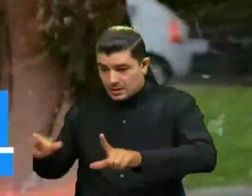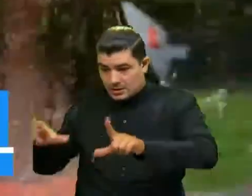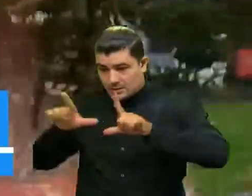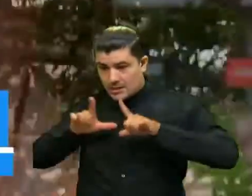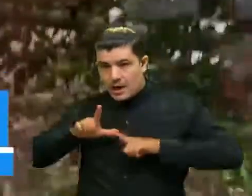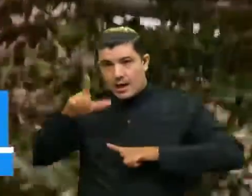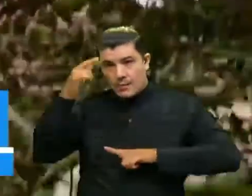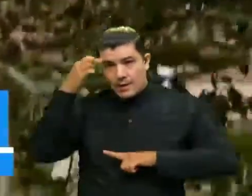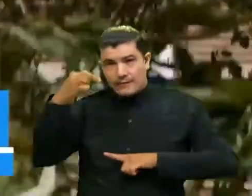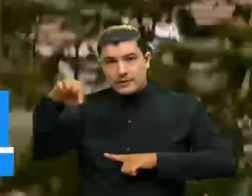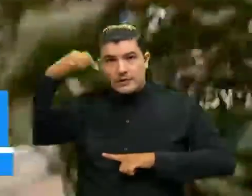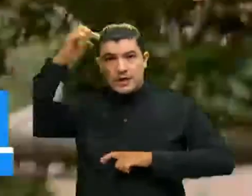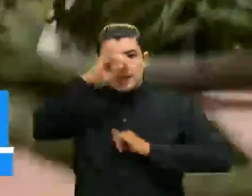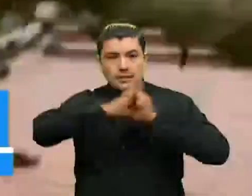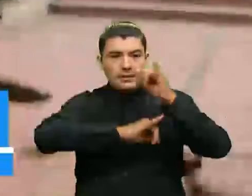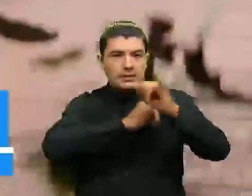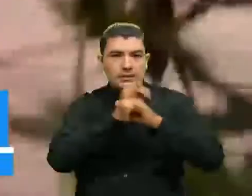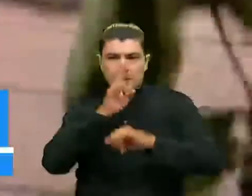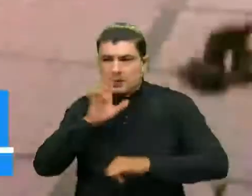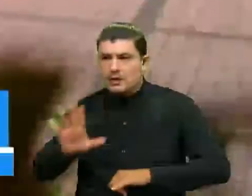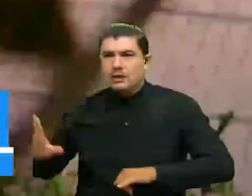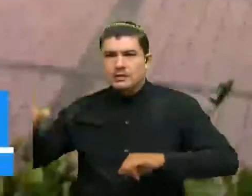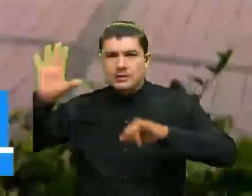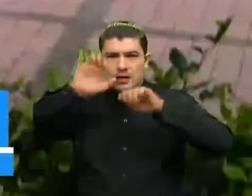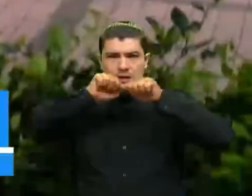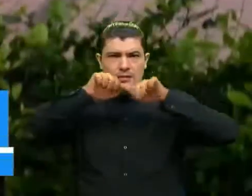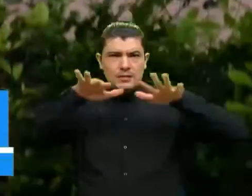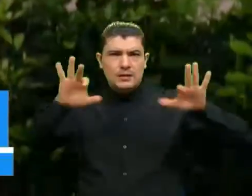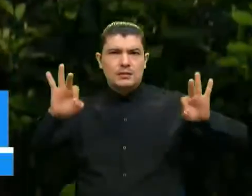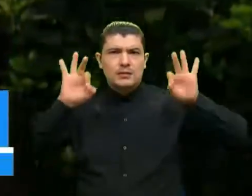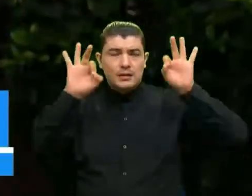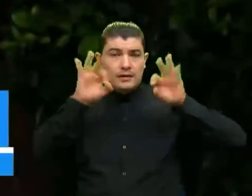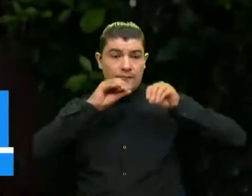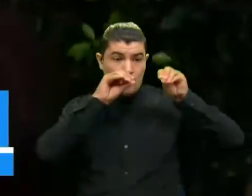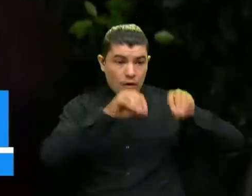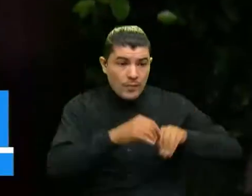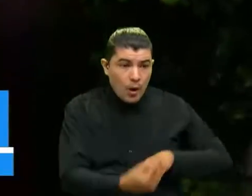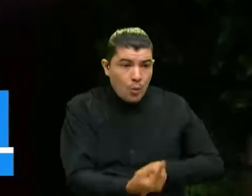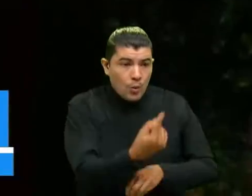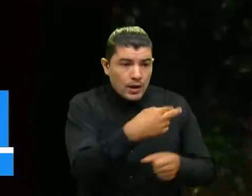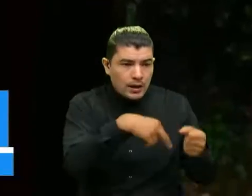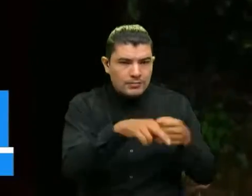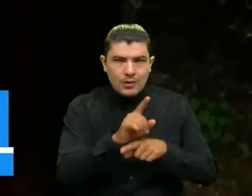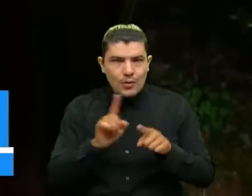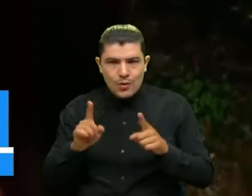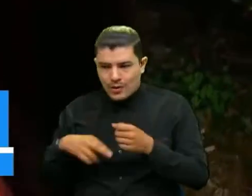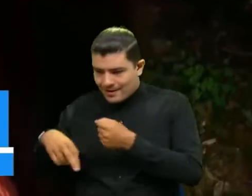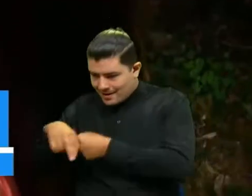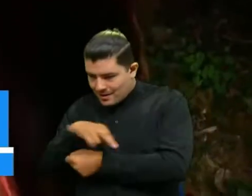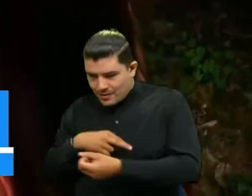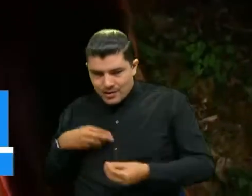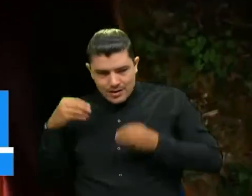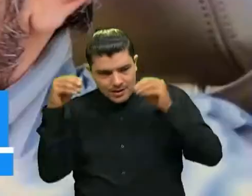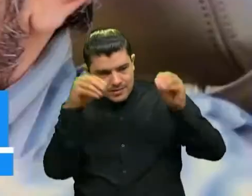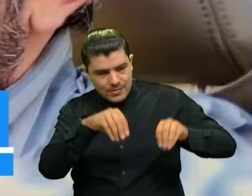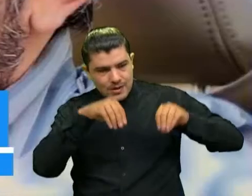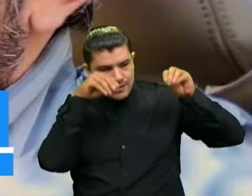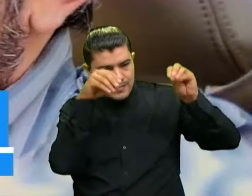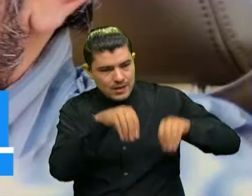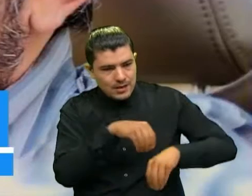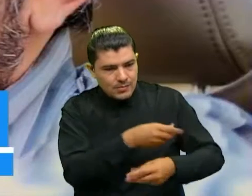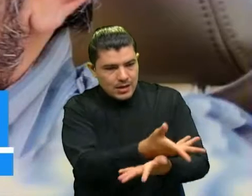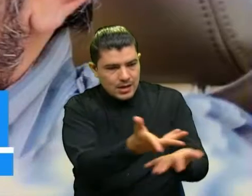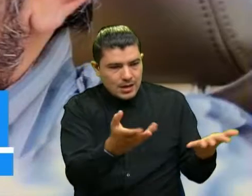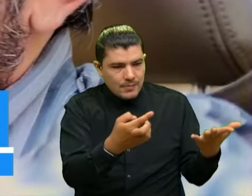internacional siempre hemos mencionado que formamos no solo para la región sino desde la región para diferentes lugares del mundo